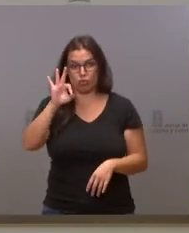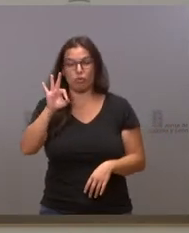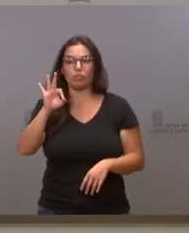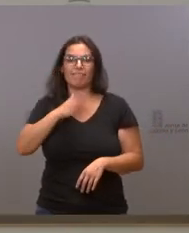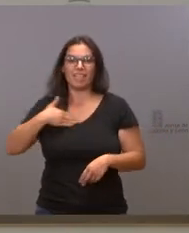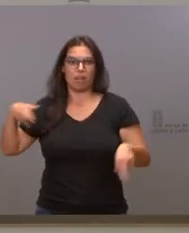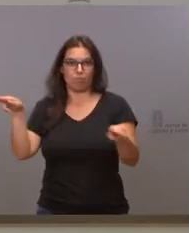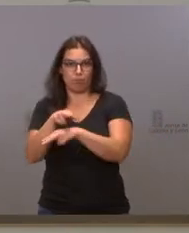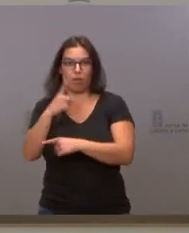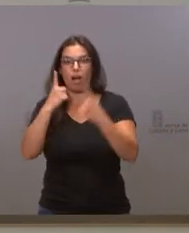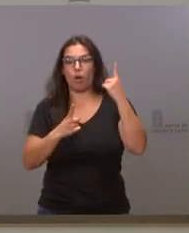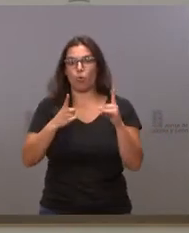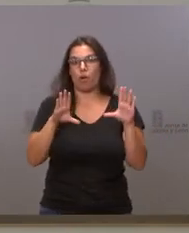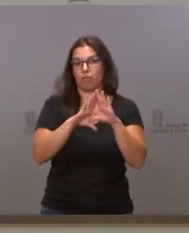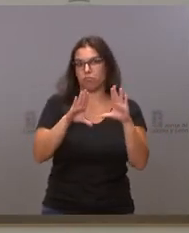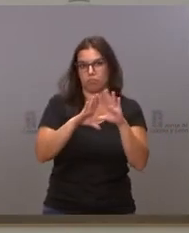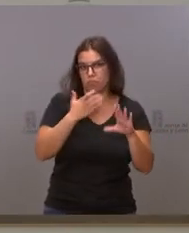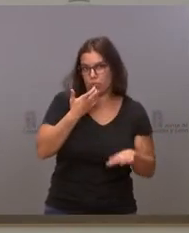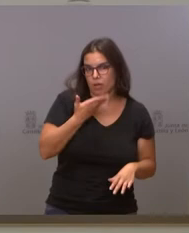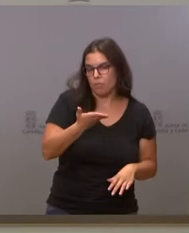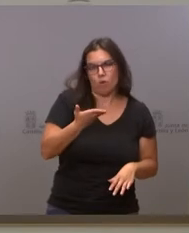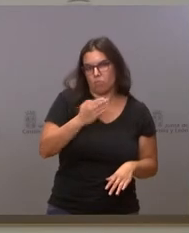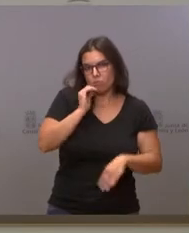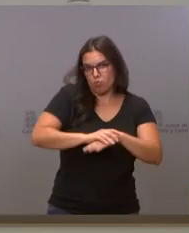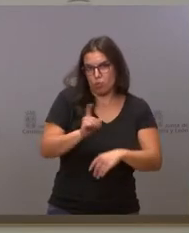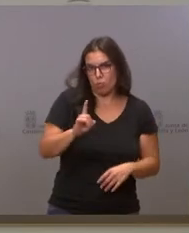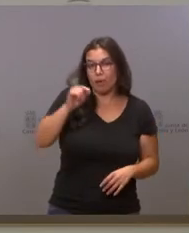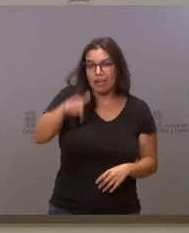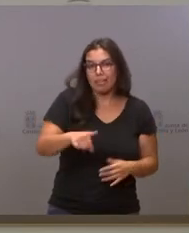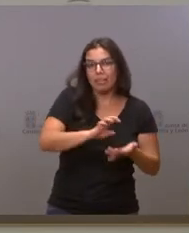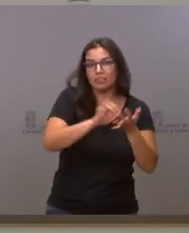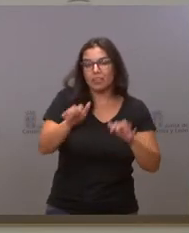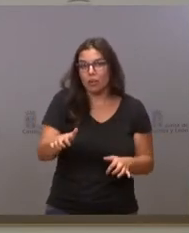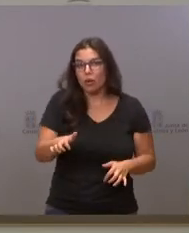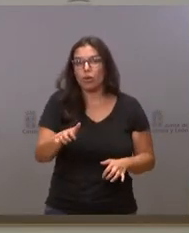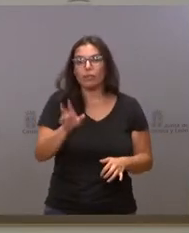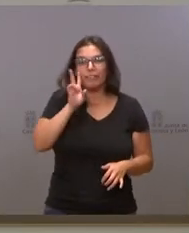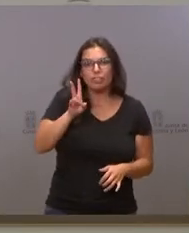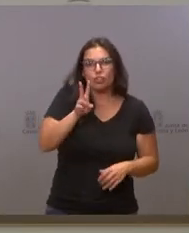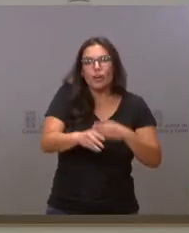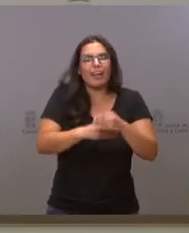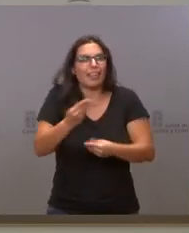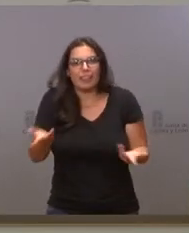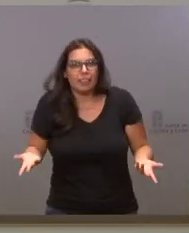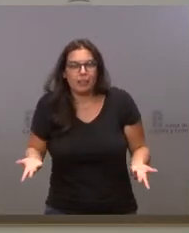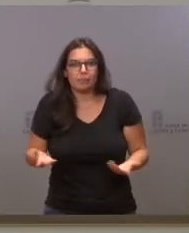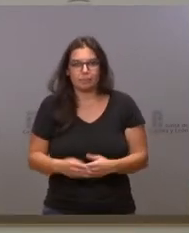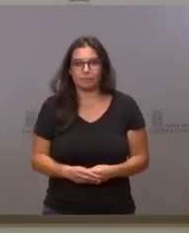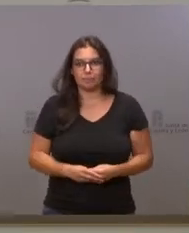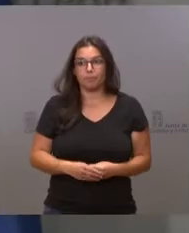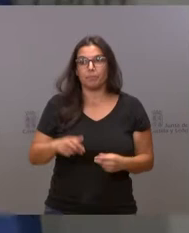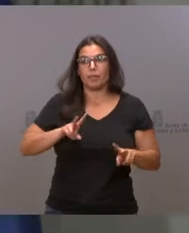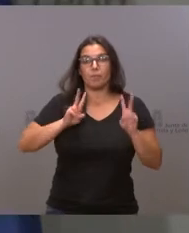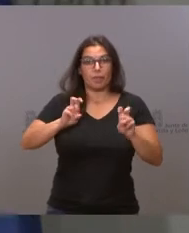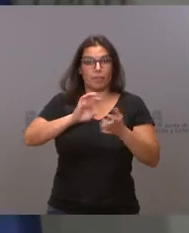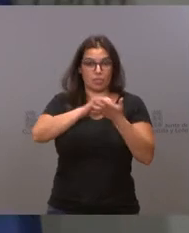como Madrid que ha dicho que no lo va a seguir? No sé si Castilla y León esto lo ha visto, qué va a hacer en todo caso. Castilla y León, en principio,